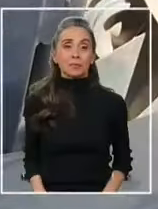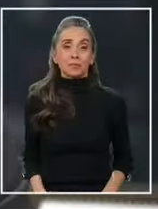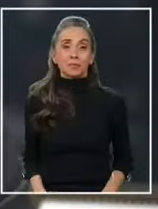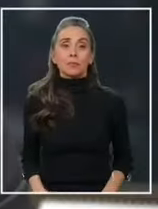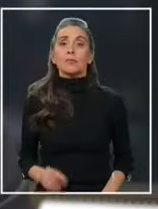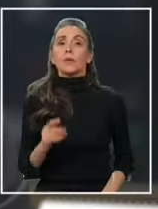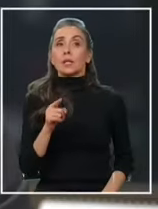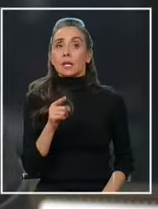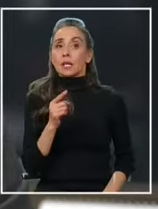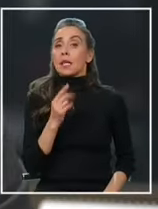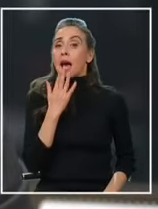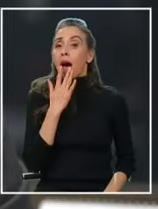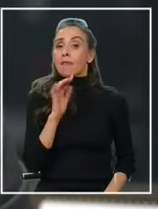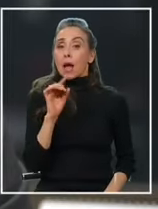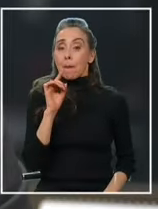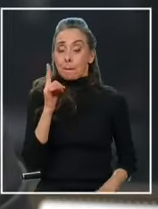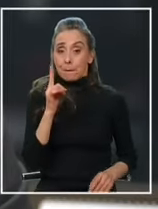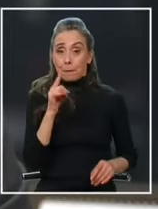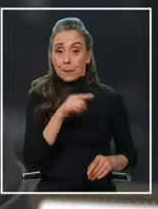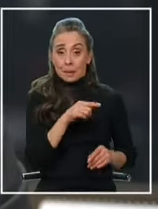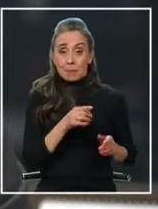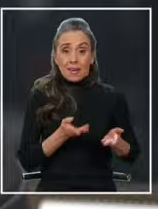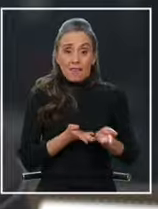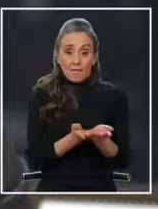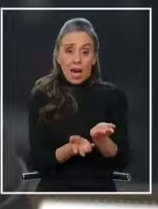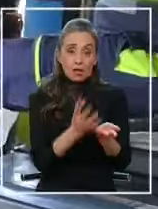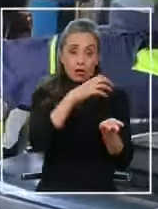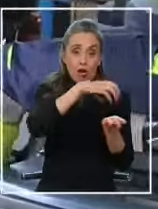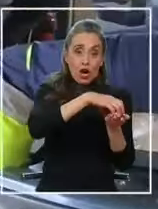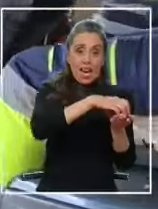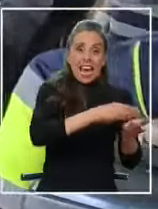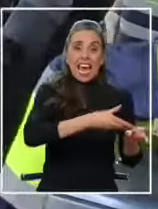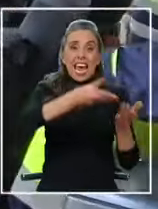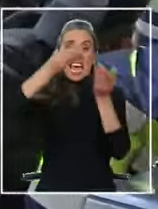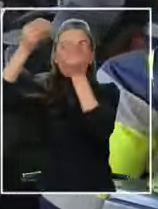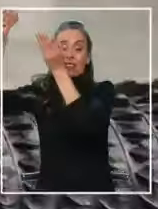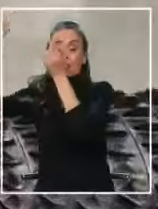Estamos hablando de la primera entrega vigilada internacional de droga